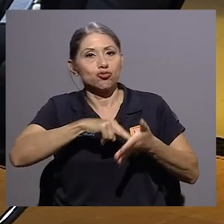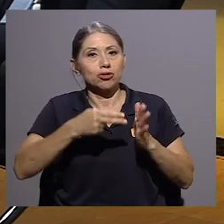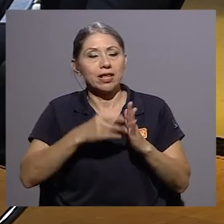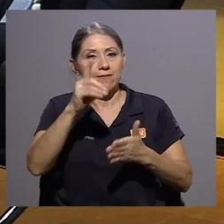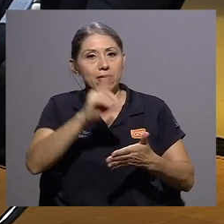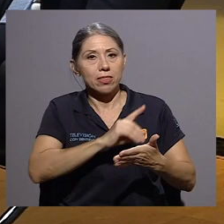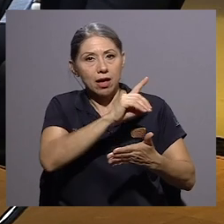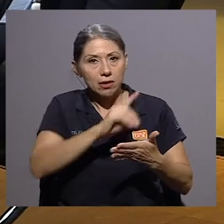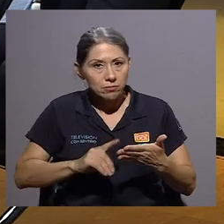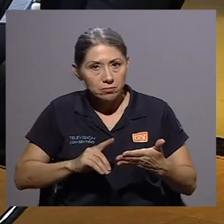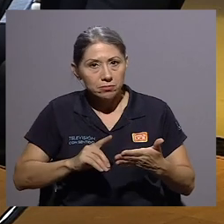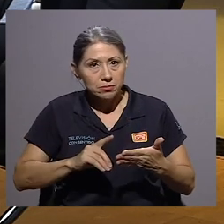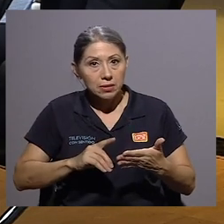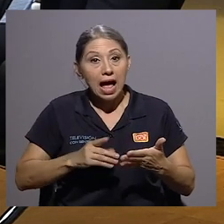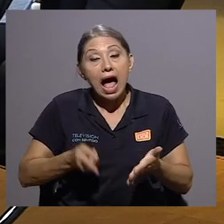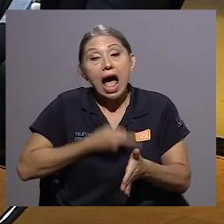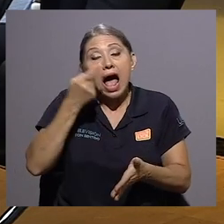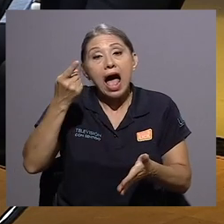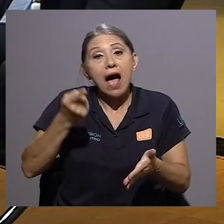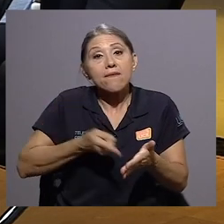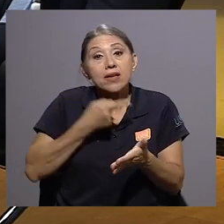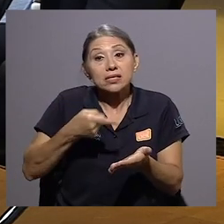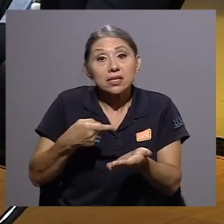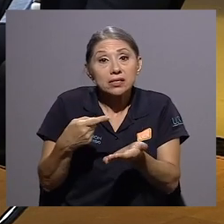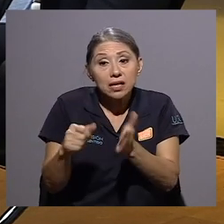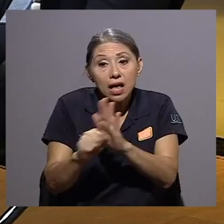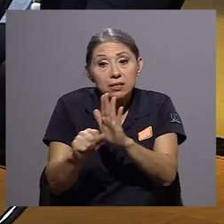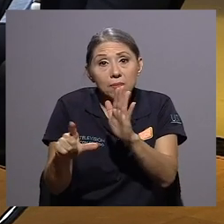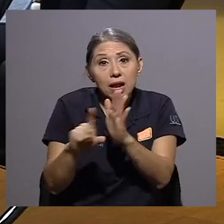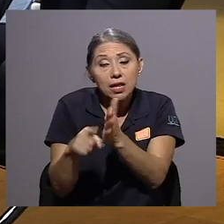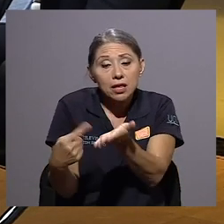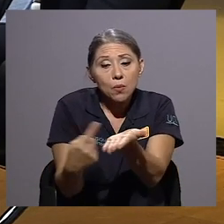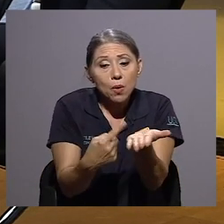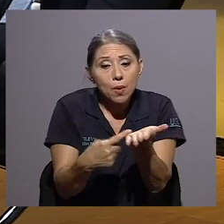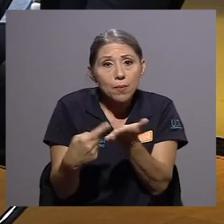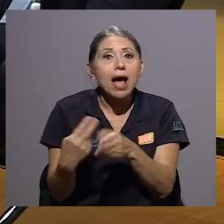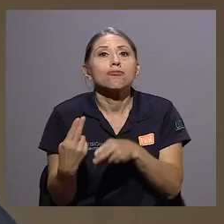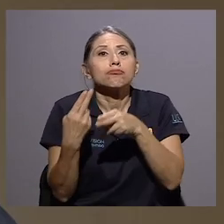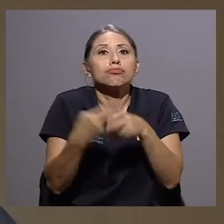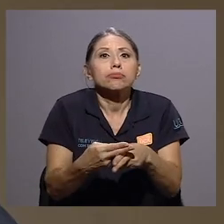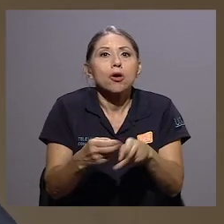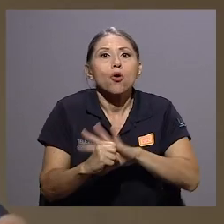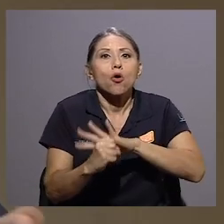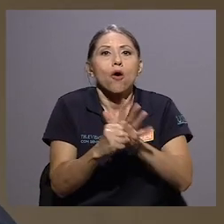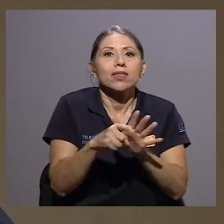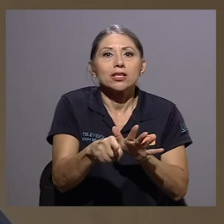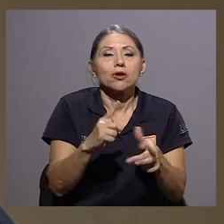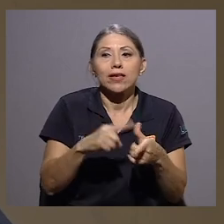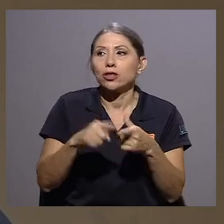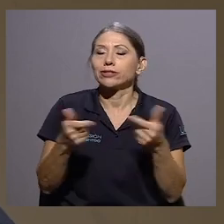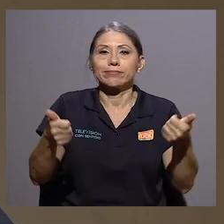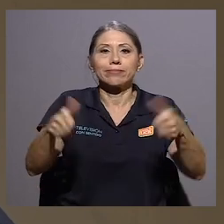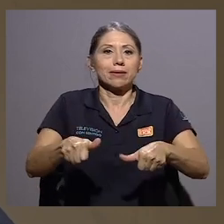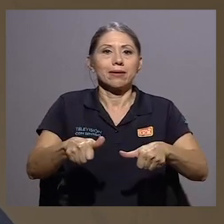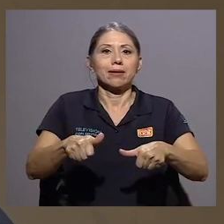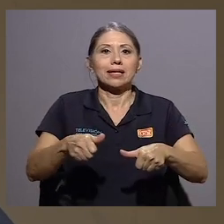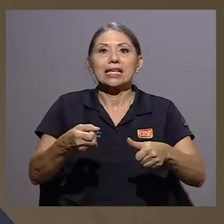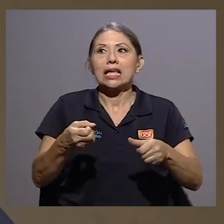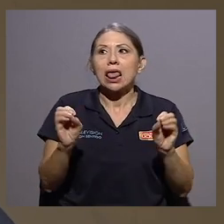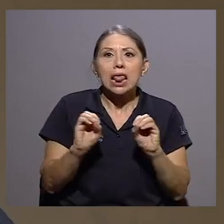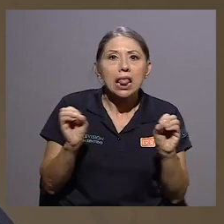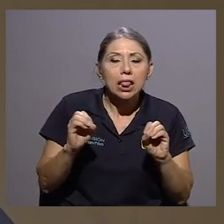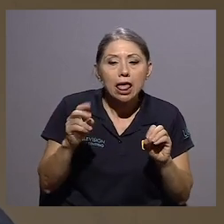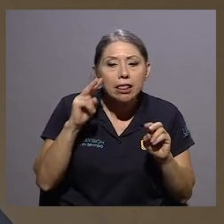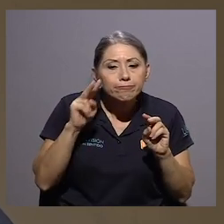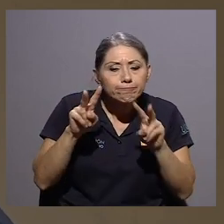ocasiones, cuando llega a Asamblea Legislativa, con el rótulo de COVID-19, se aprueba antojadizamente sin